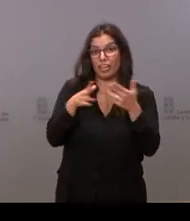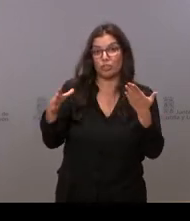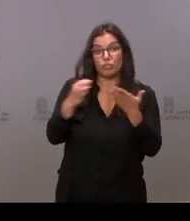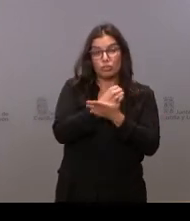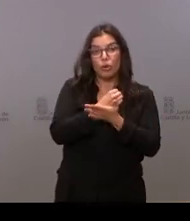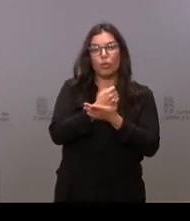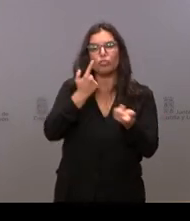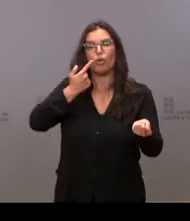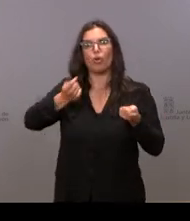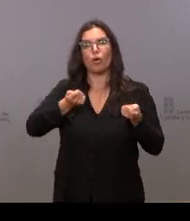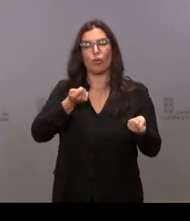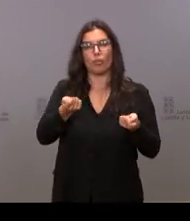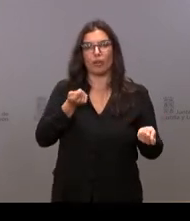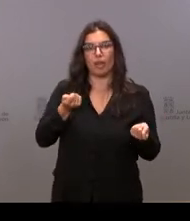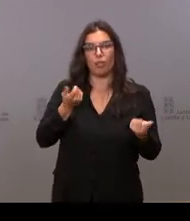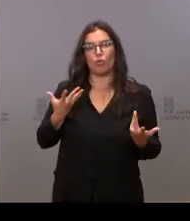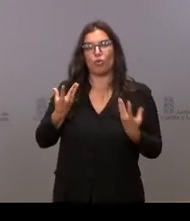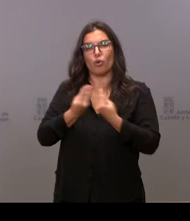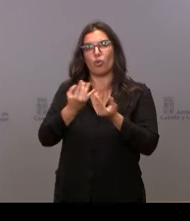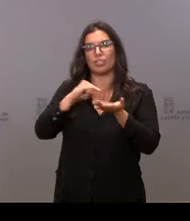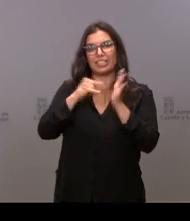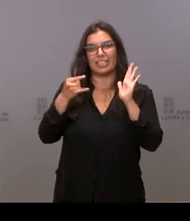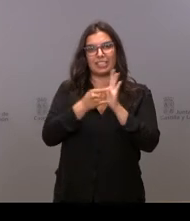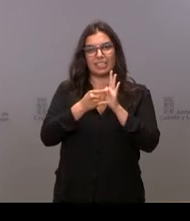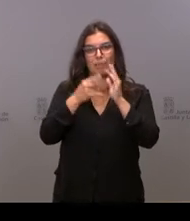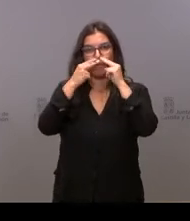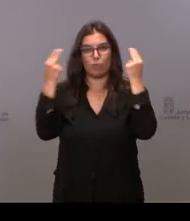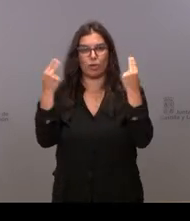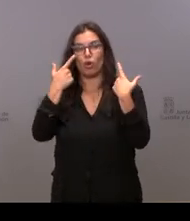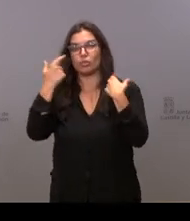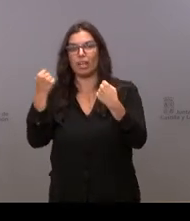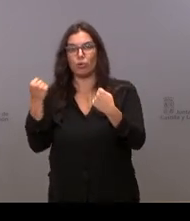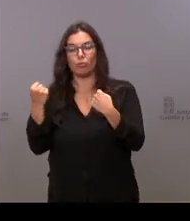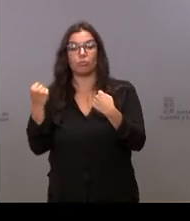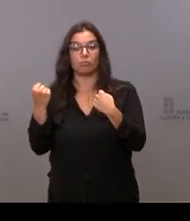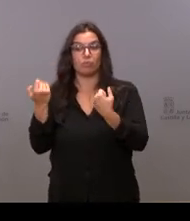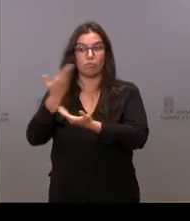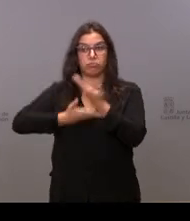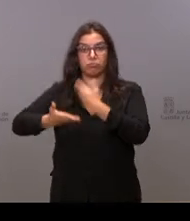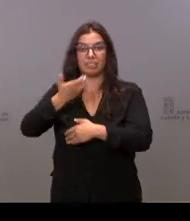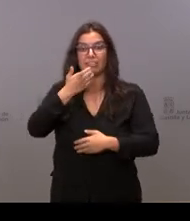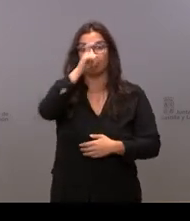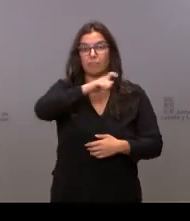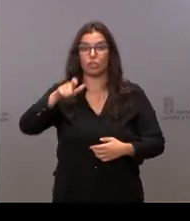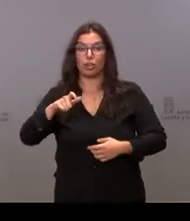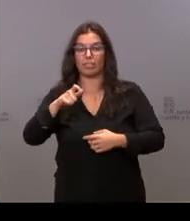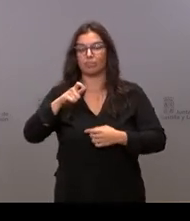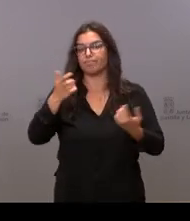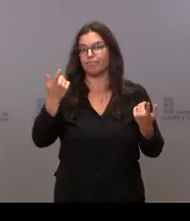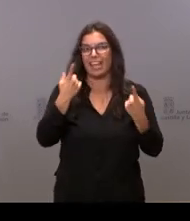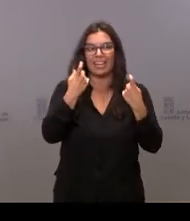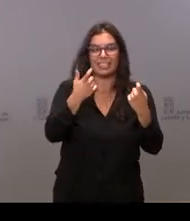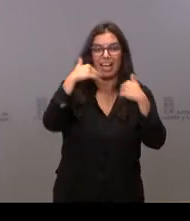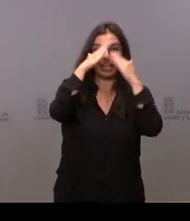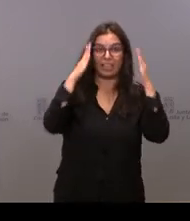coordinados con el sistema público de salud para derivar a aquellas personas que necesitan no solo